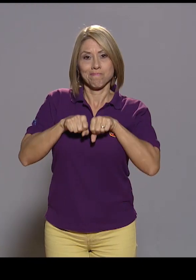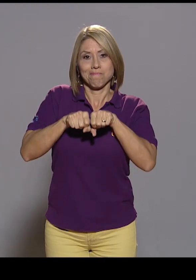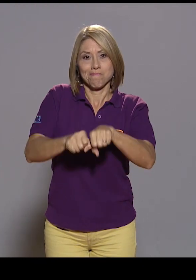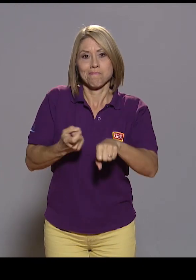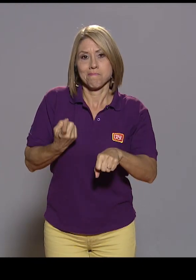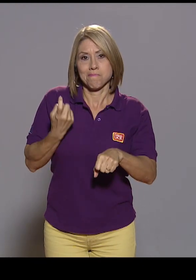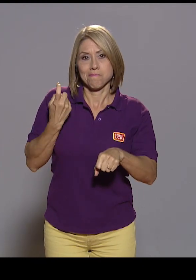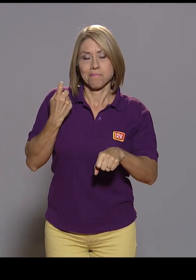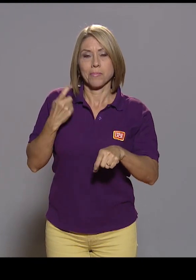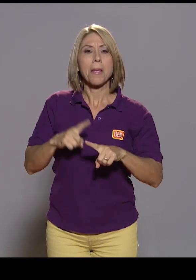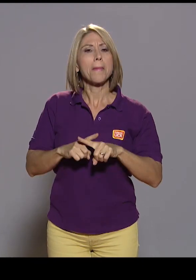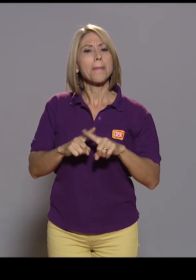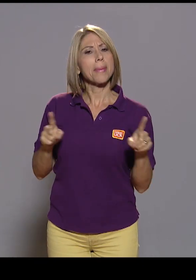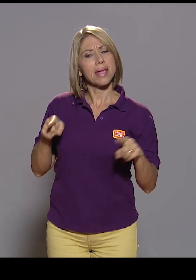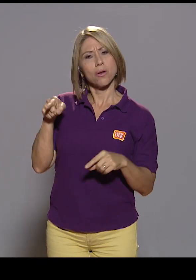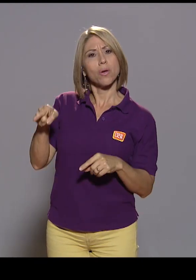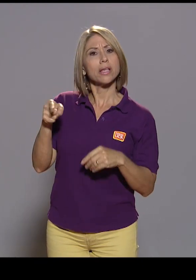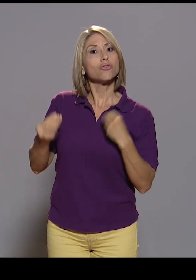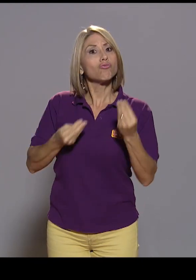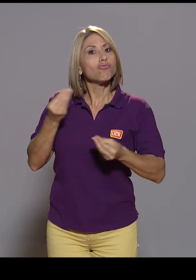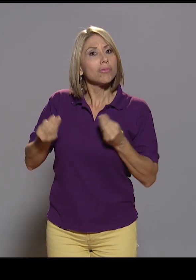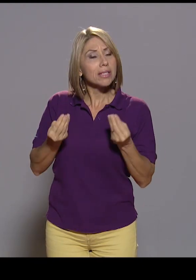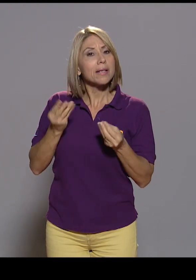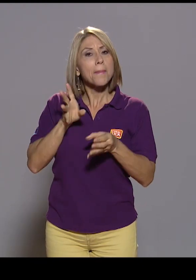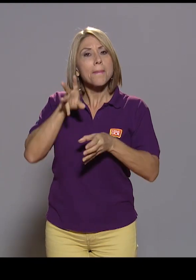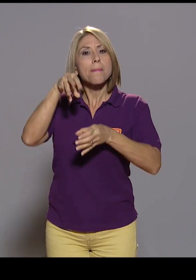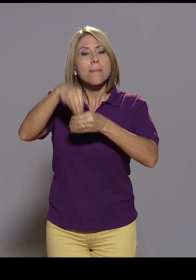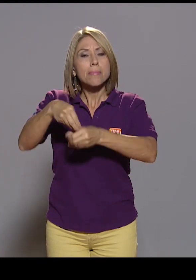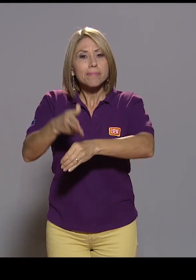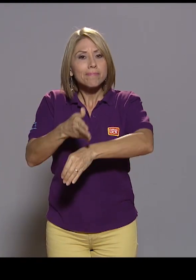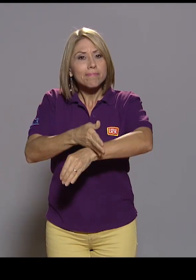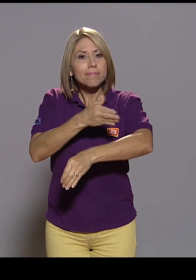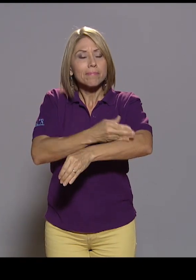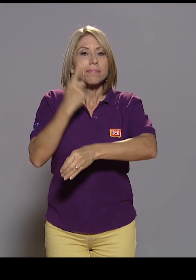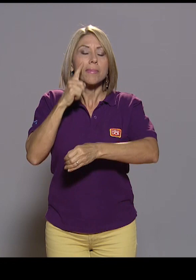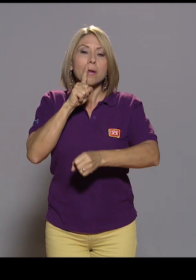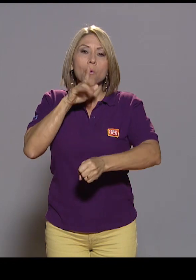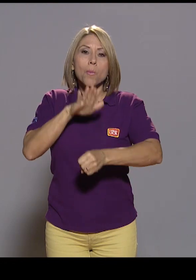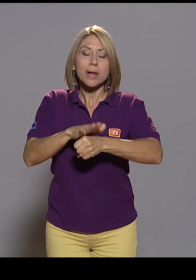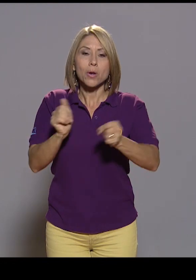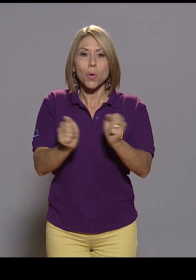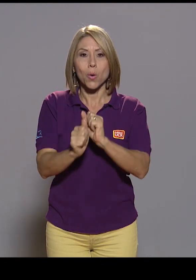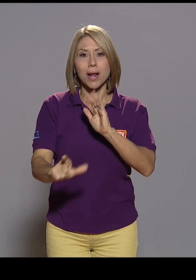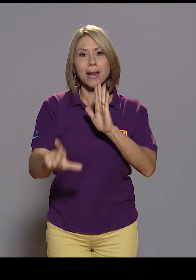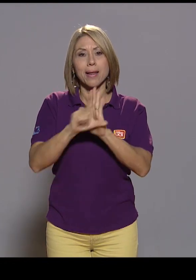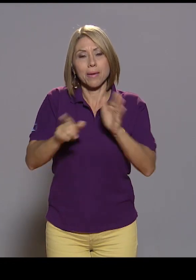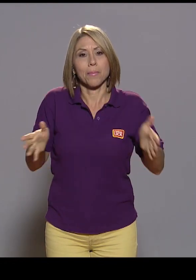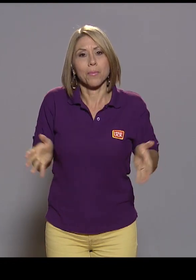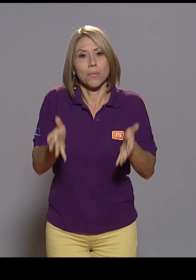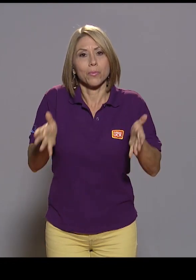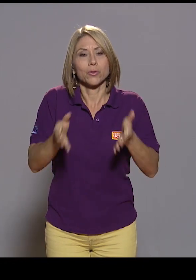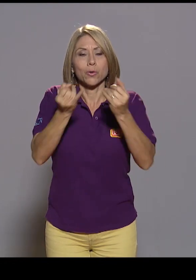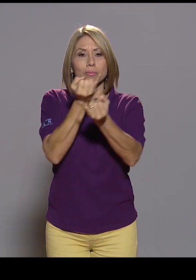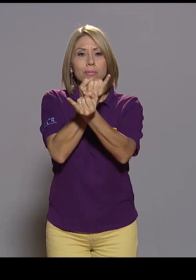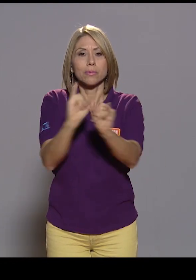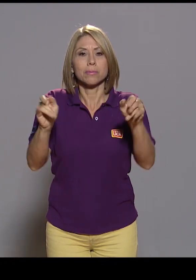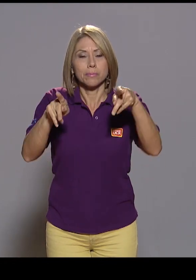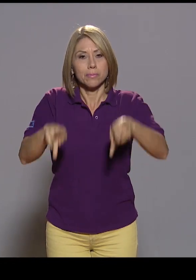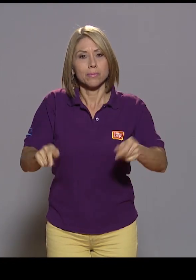pero esto es parte de los avances necesarios para cumplir con la ley de promoción de la autonomía de personas con discapacidad.